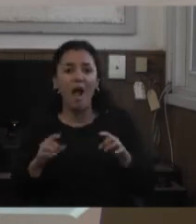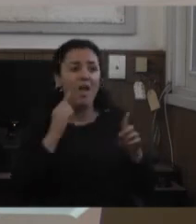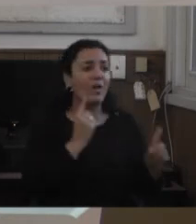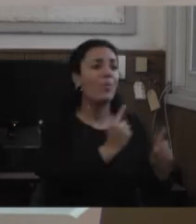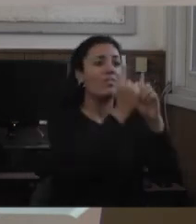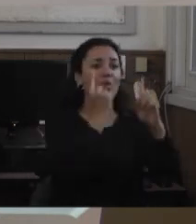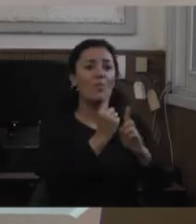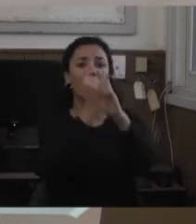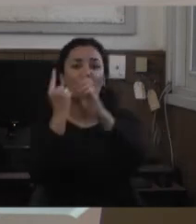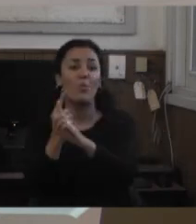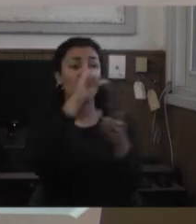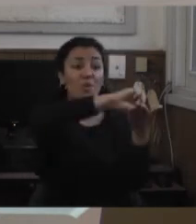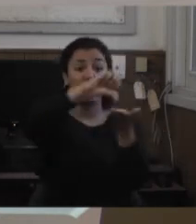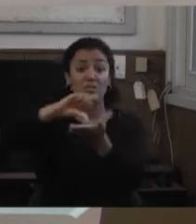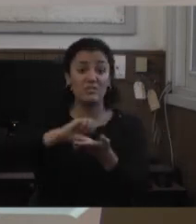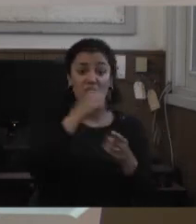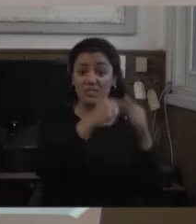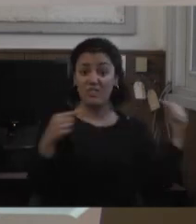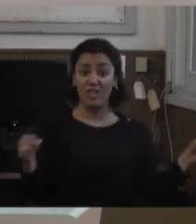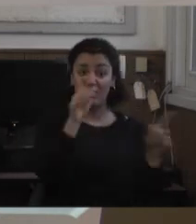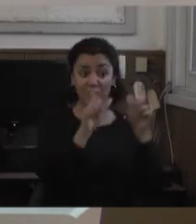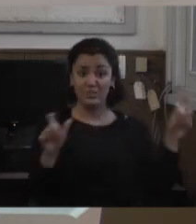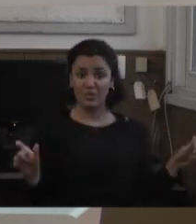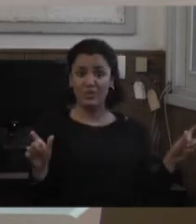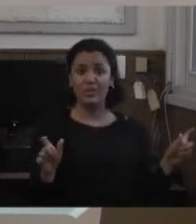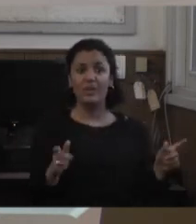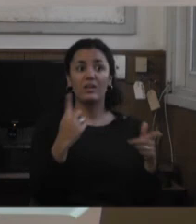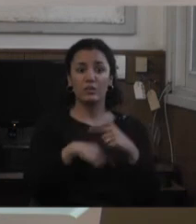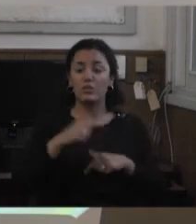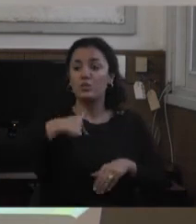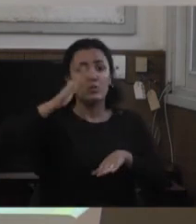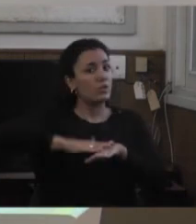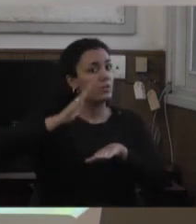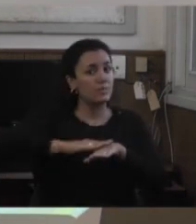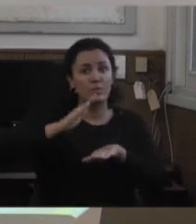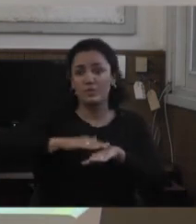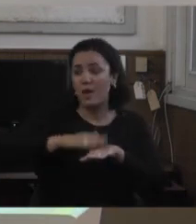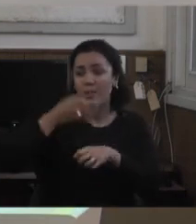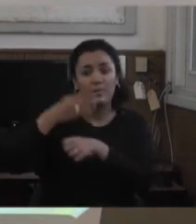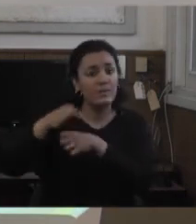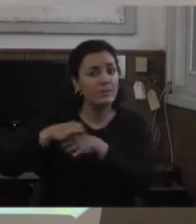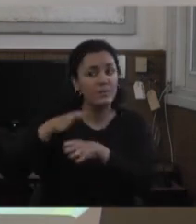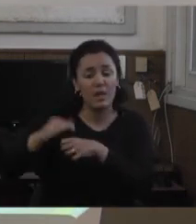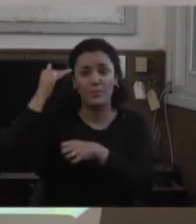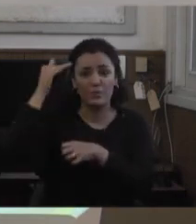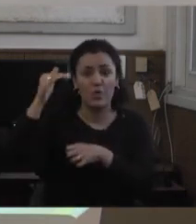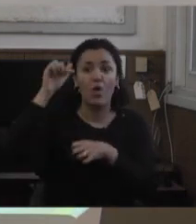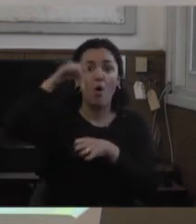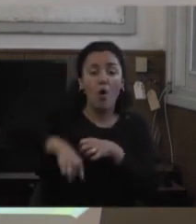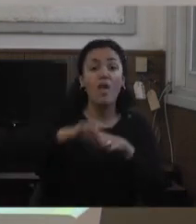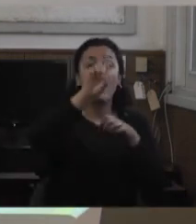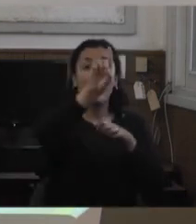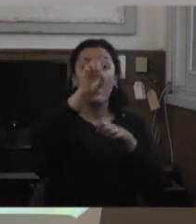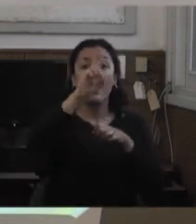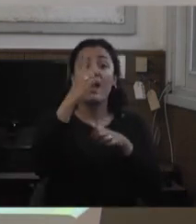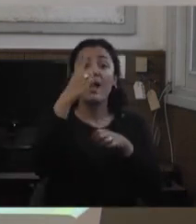decidimos armar una red posicionarnos como responsables de formadores hoy en la red somos 14 países